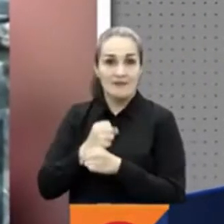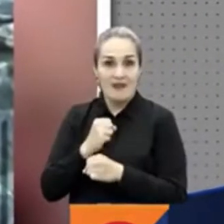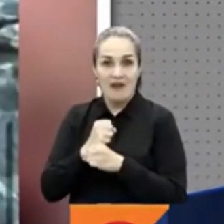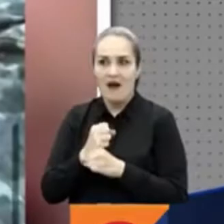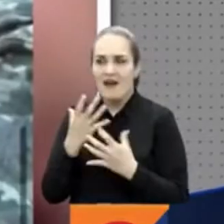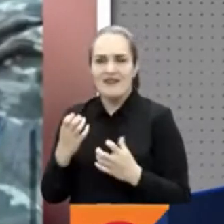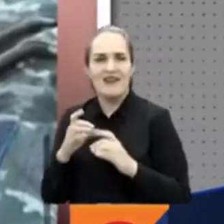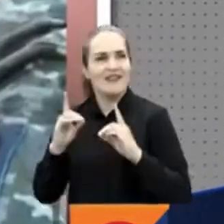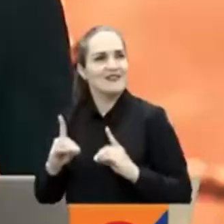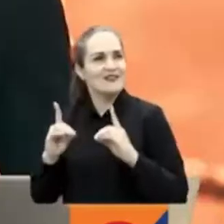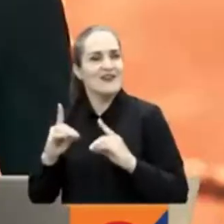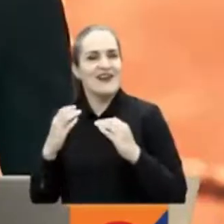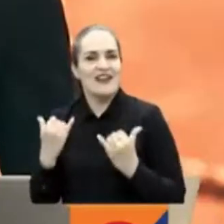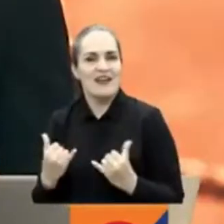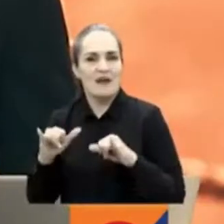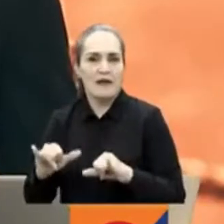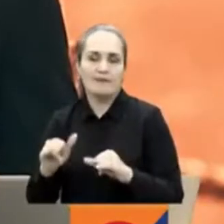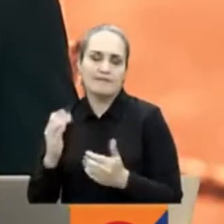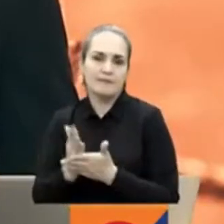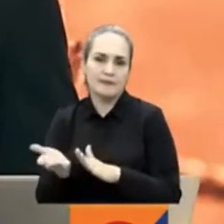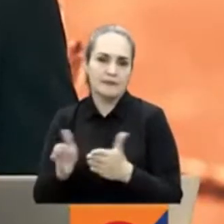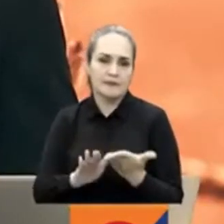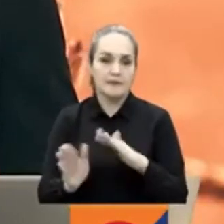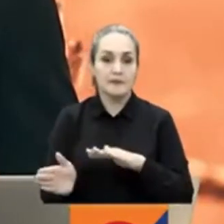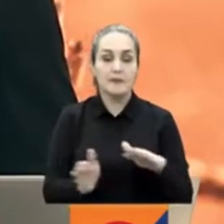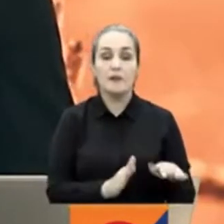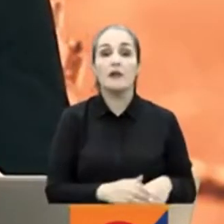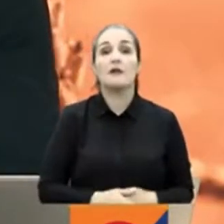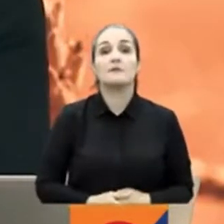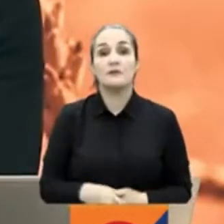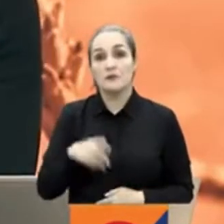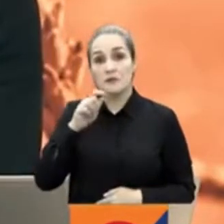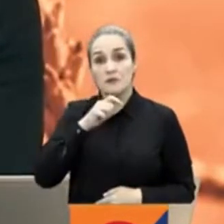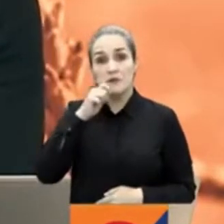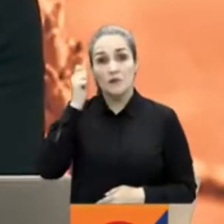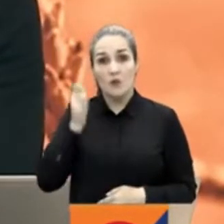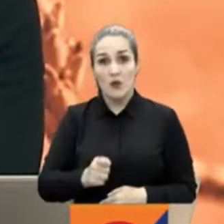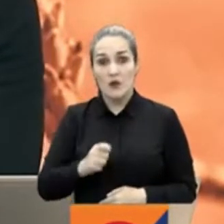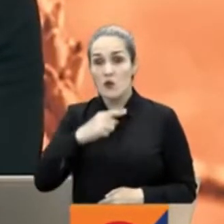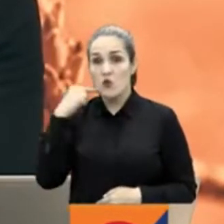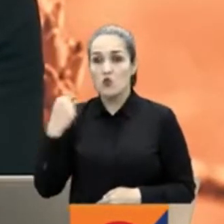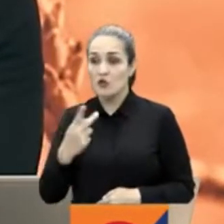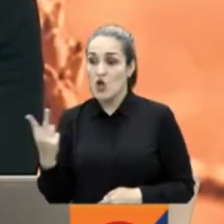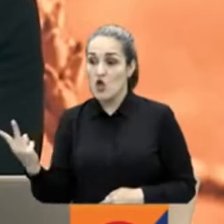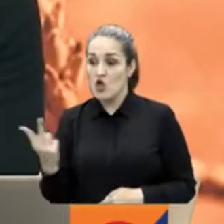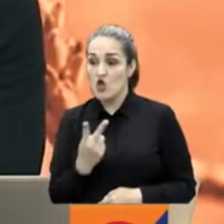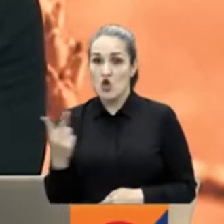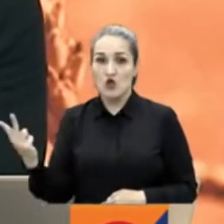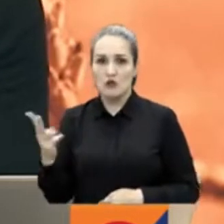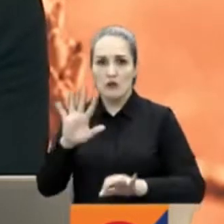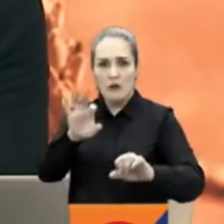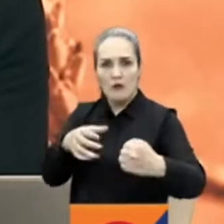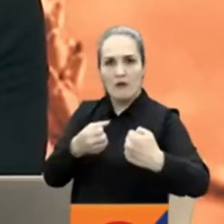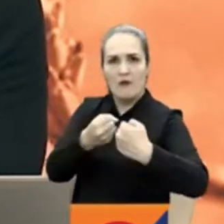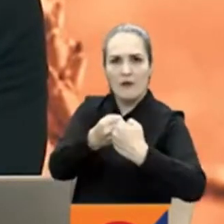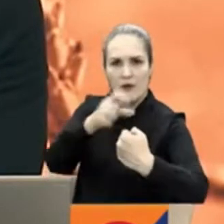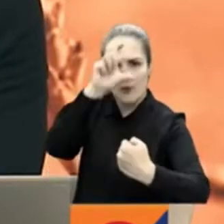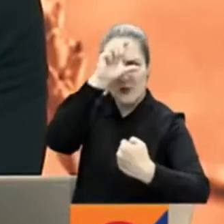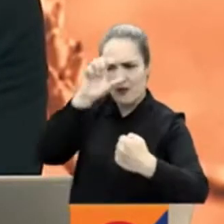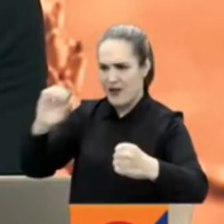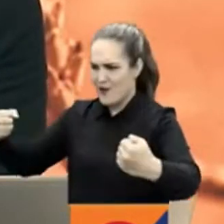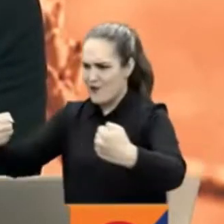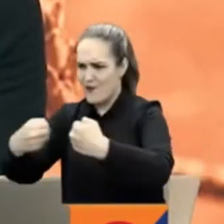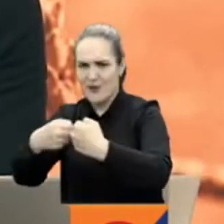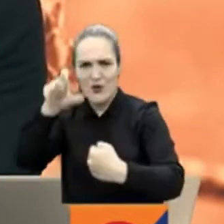quedarse según su familia. Ucrania y Rusia firmaron por separado acuerdos con Turquía y Naciones Unidas para desbloquear la